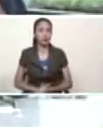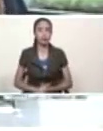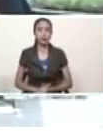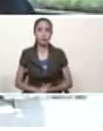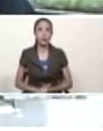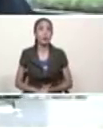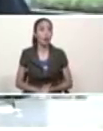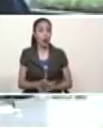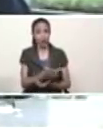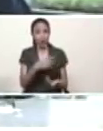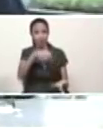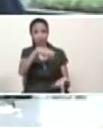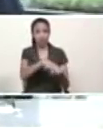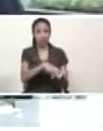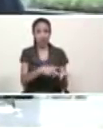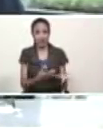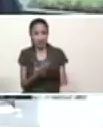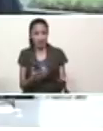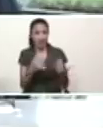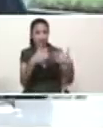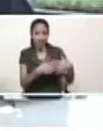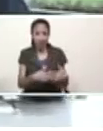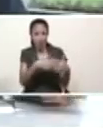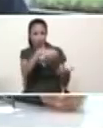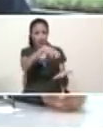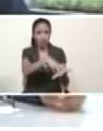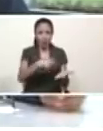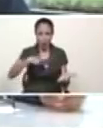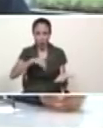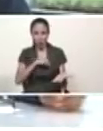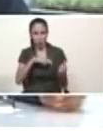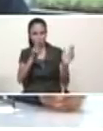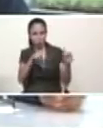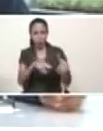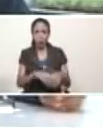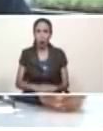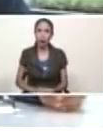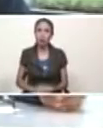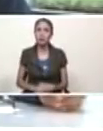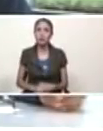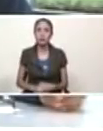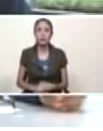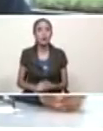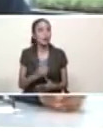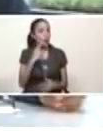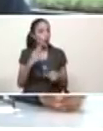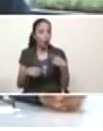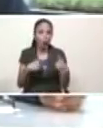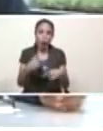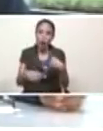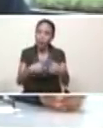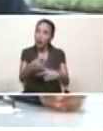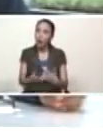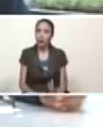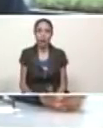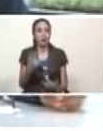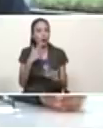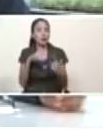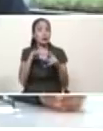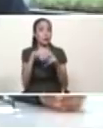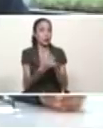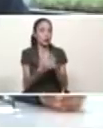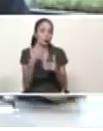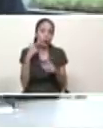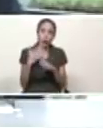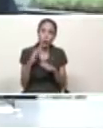esclavizarnos por parte del imperio norteamericano todos los días de todos los años en las circunstancias que